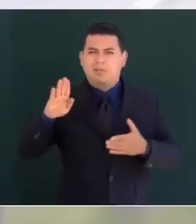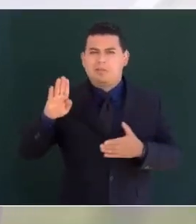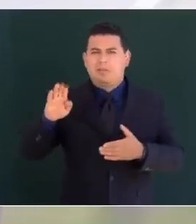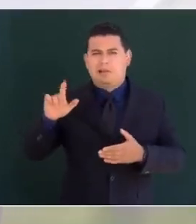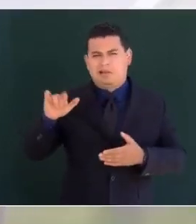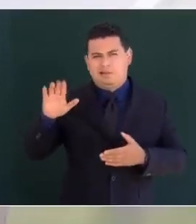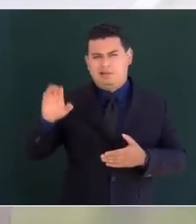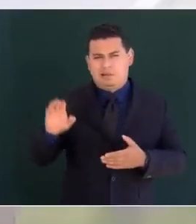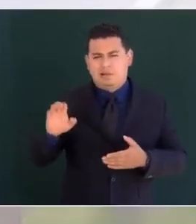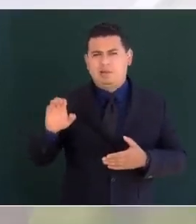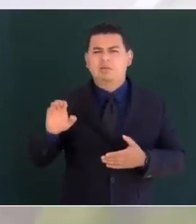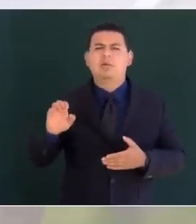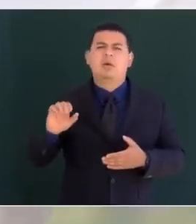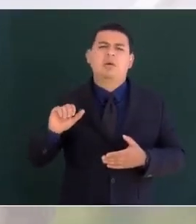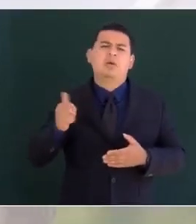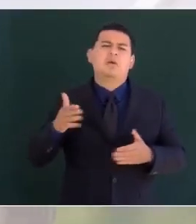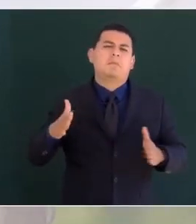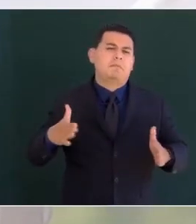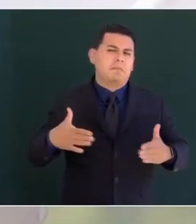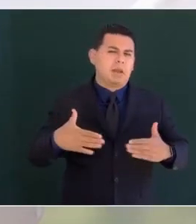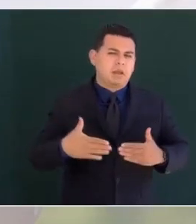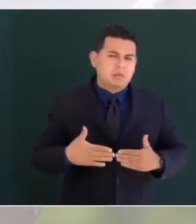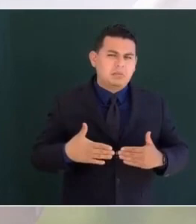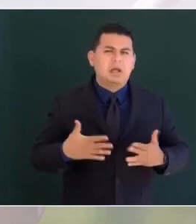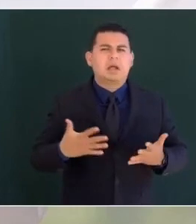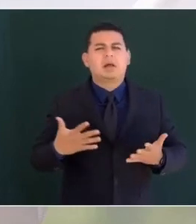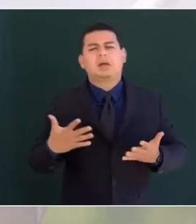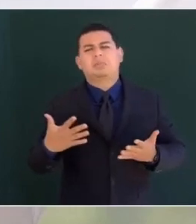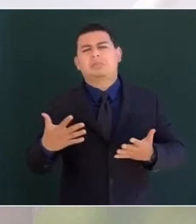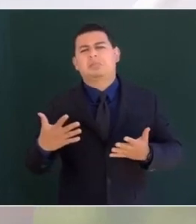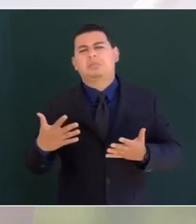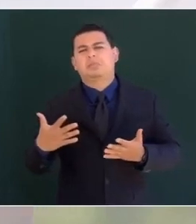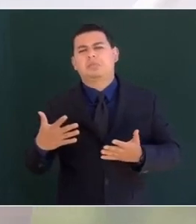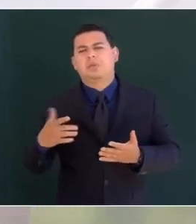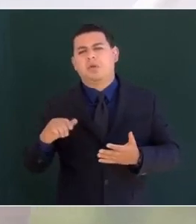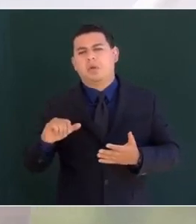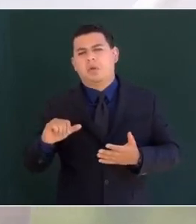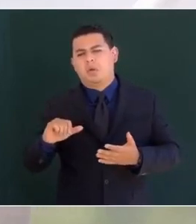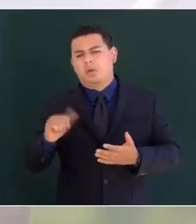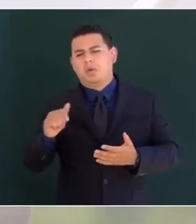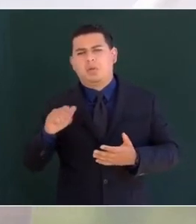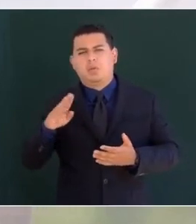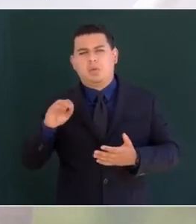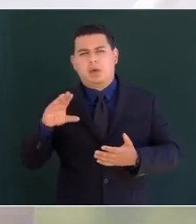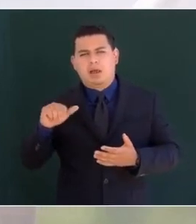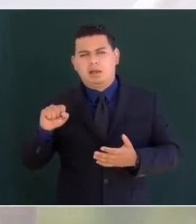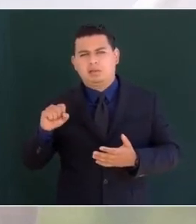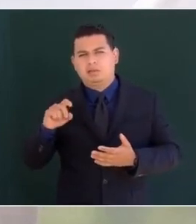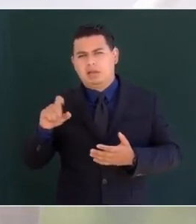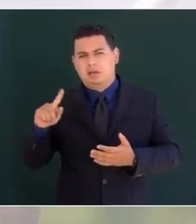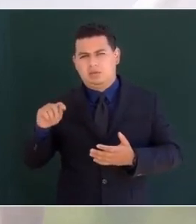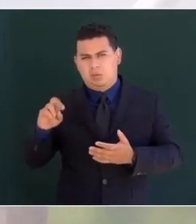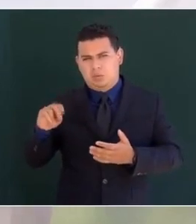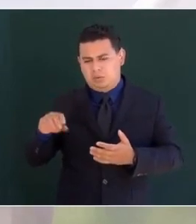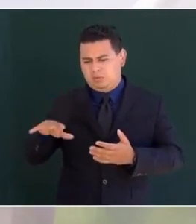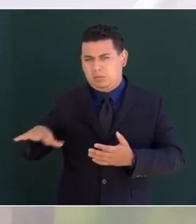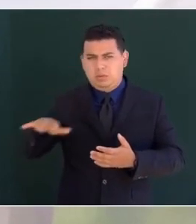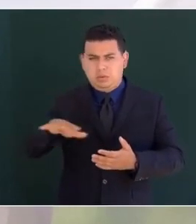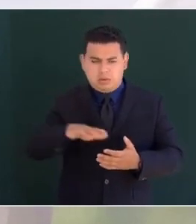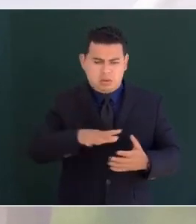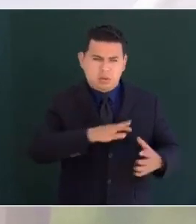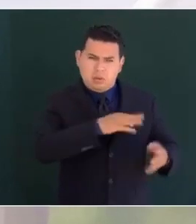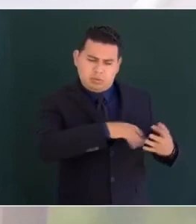las provincias panameñas de Chiriquí y de Bocas del Toro y el 28 de